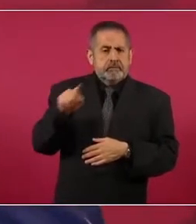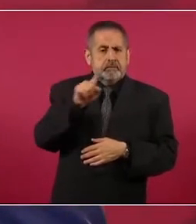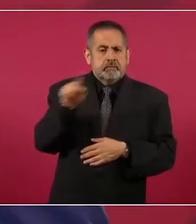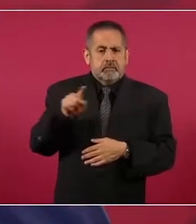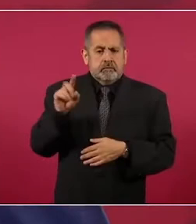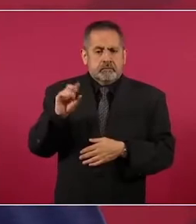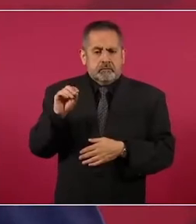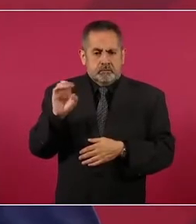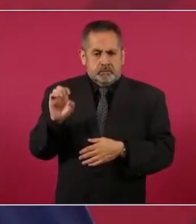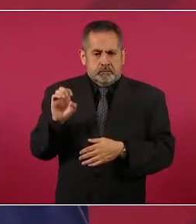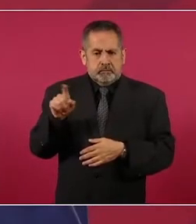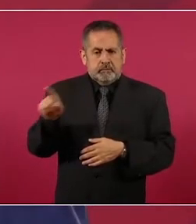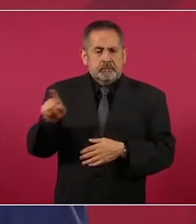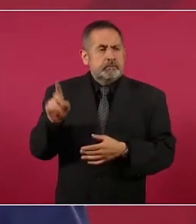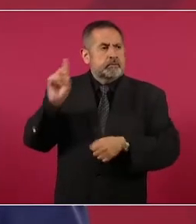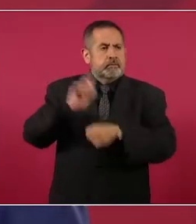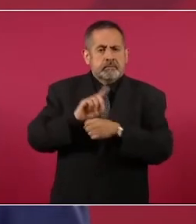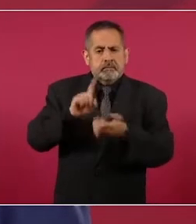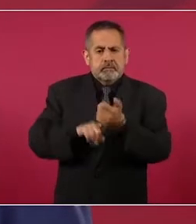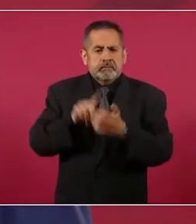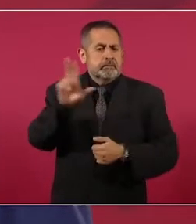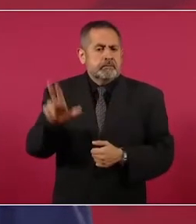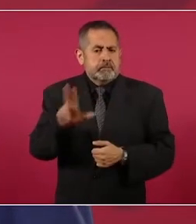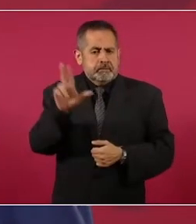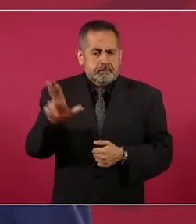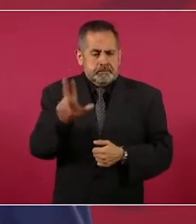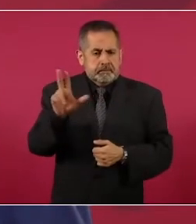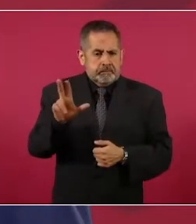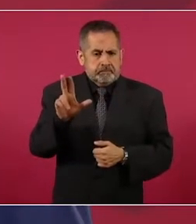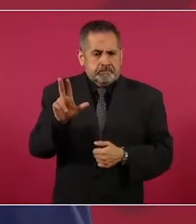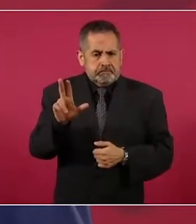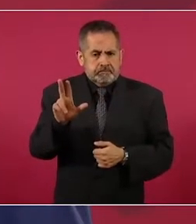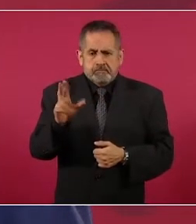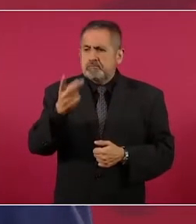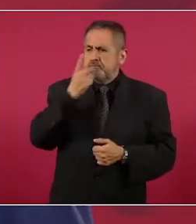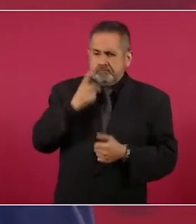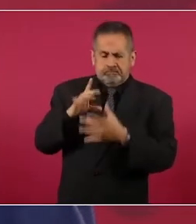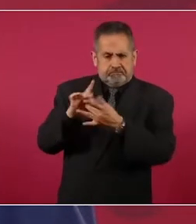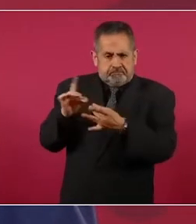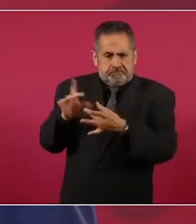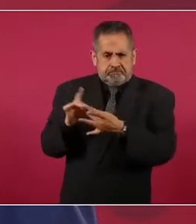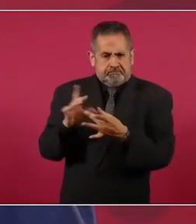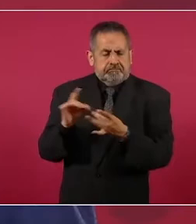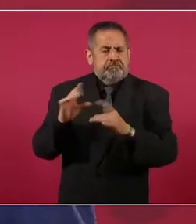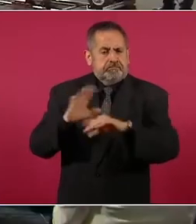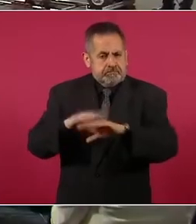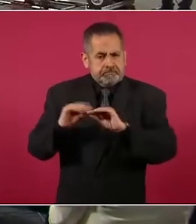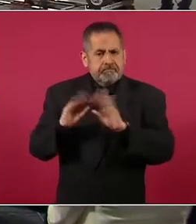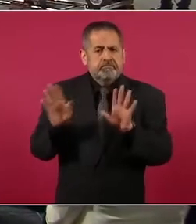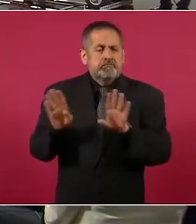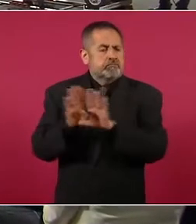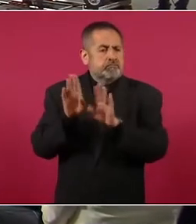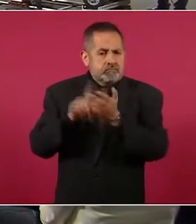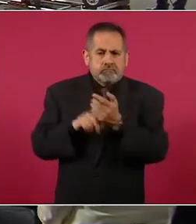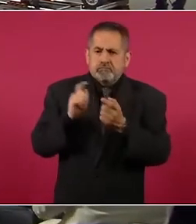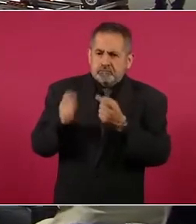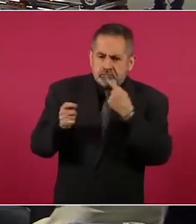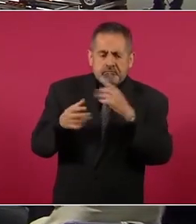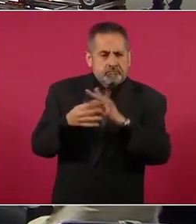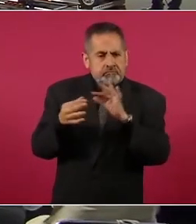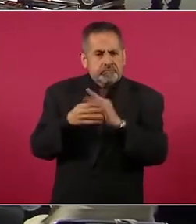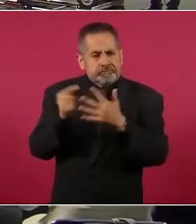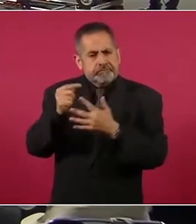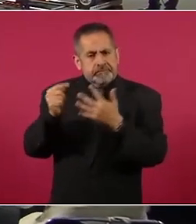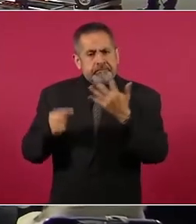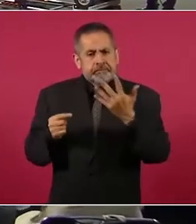que el martes nos dé una exposición, nos explique,